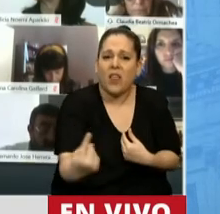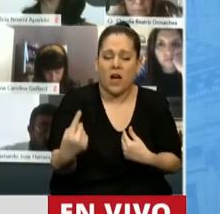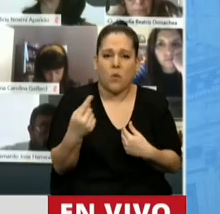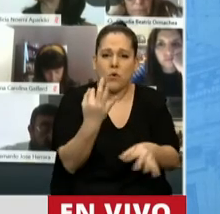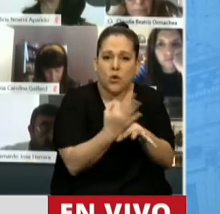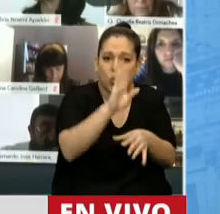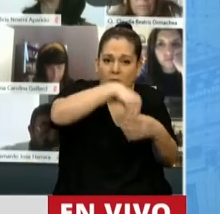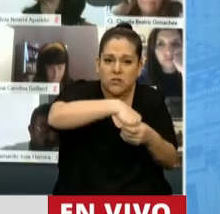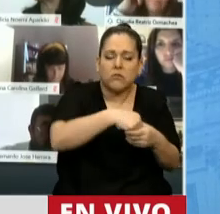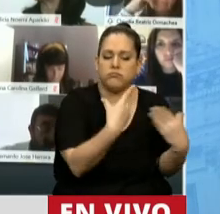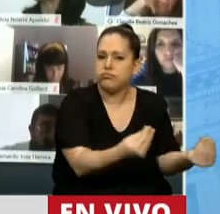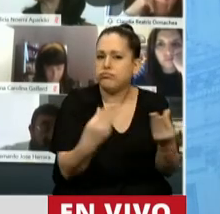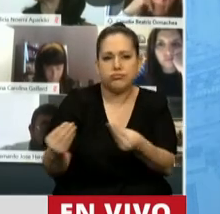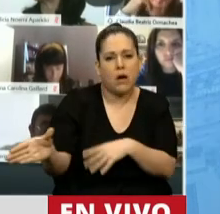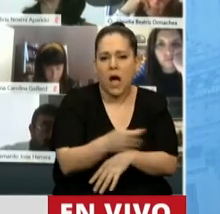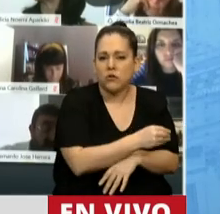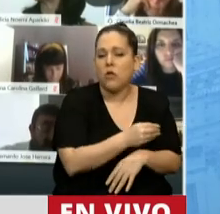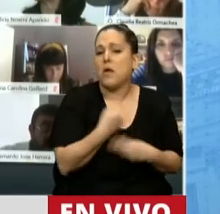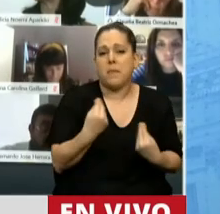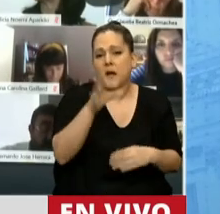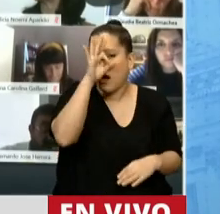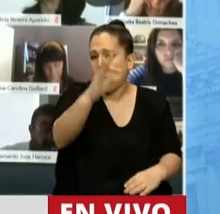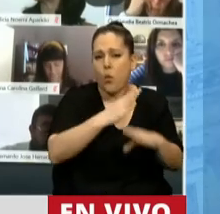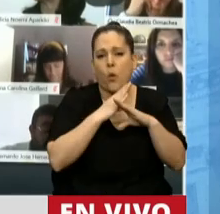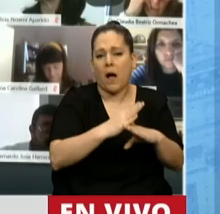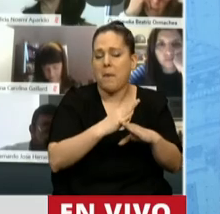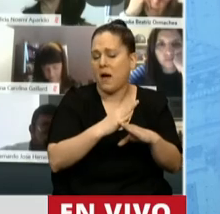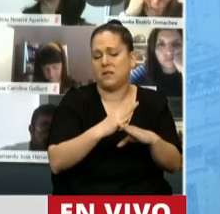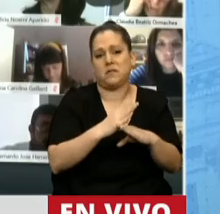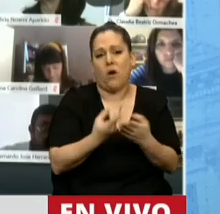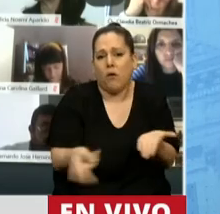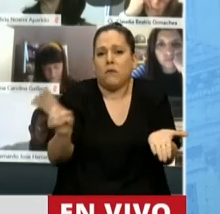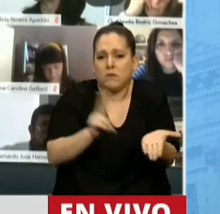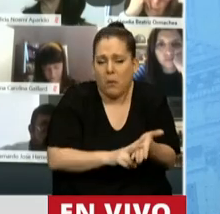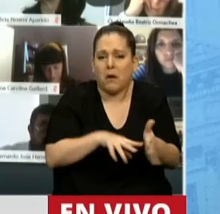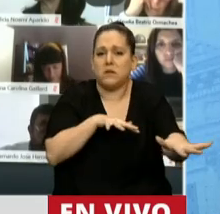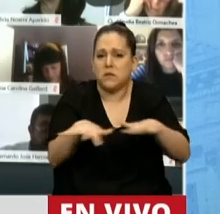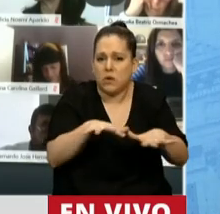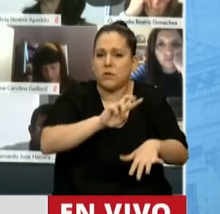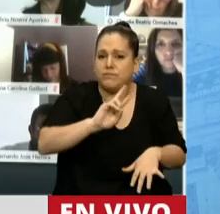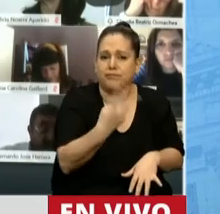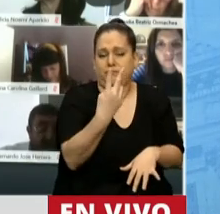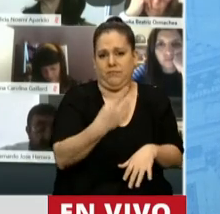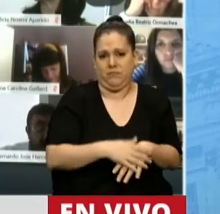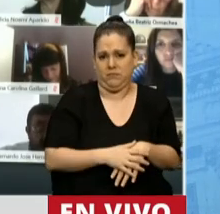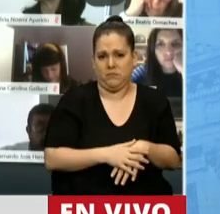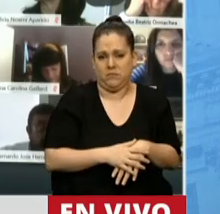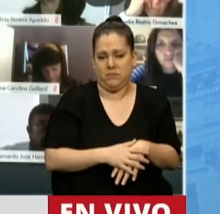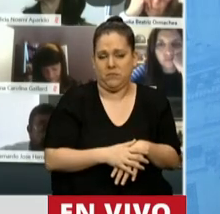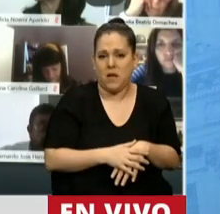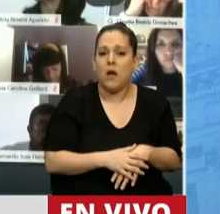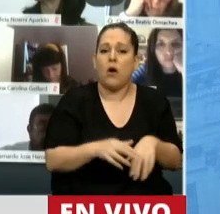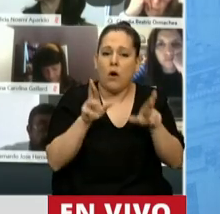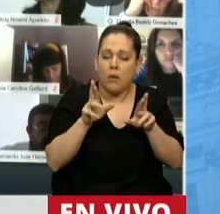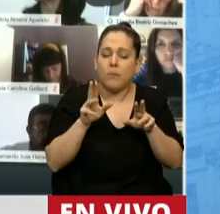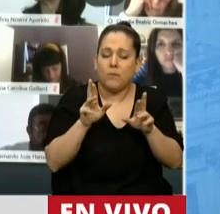comunidades educativas. Y para que nunca más tengamos que lamentar la pérdida de nadie. Mantengamos